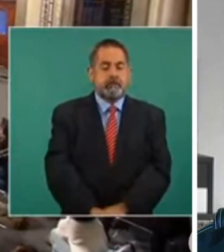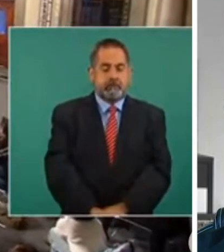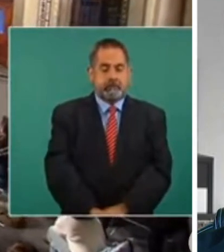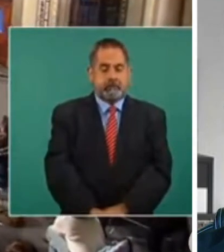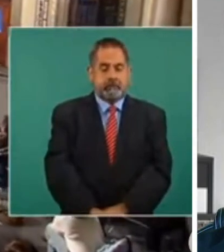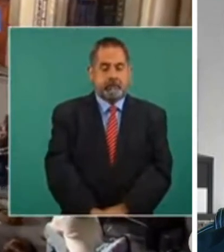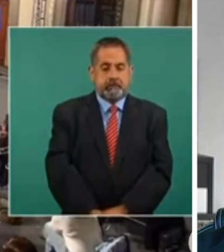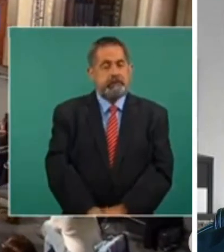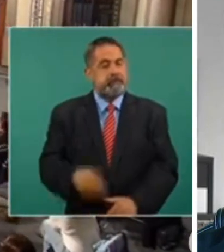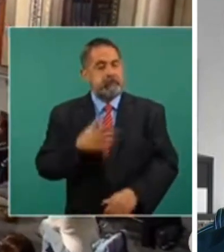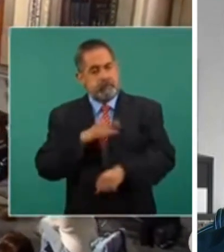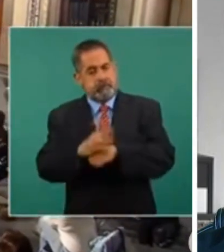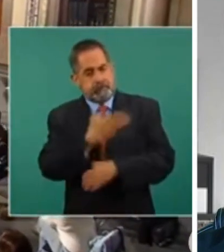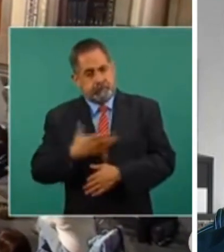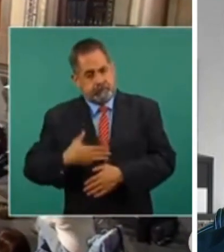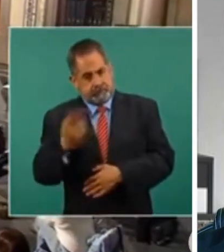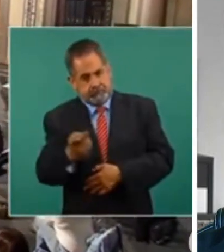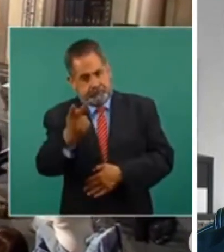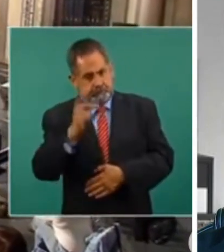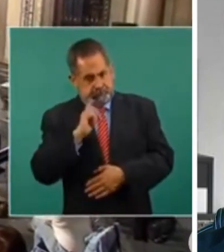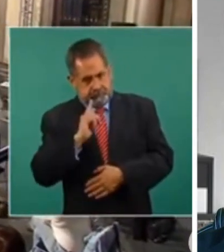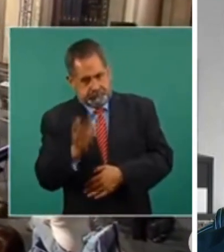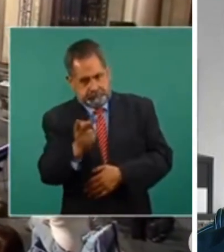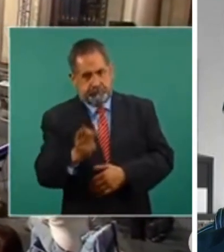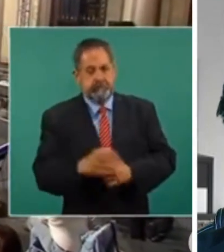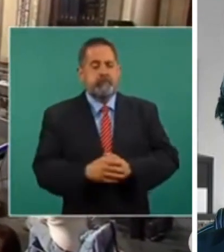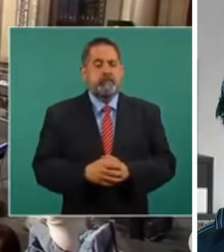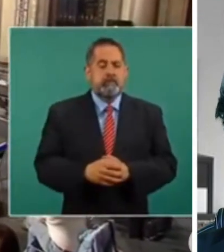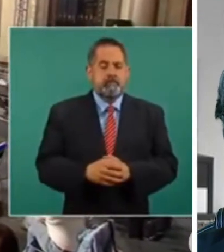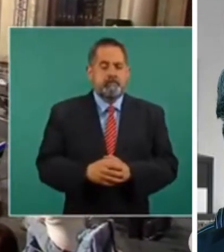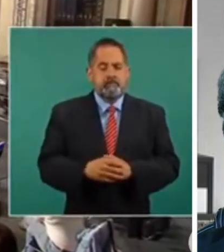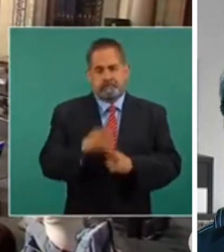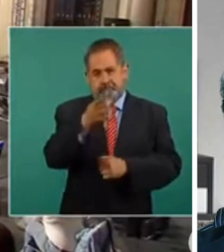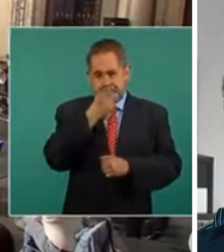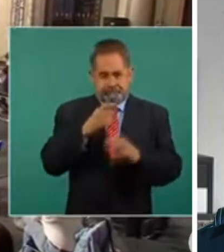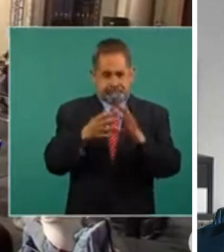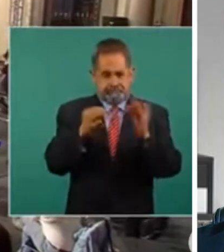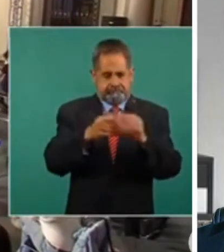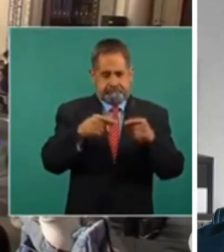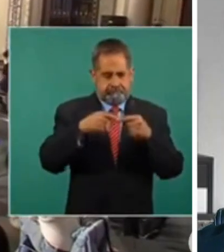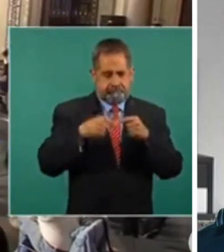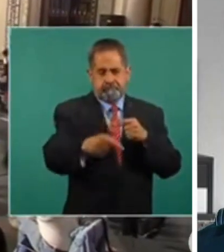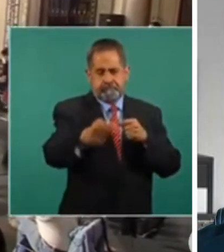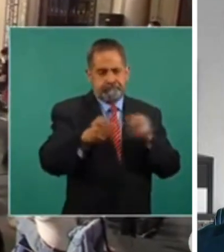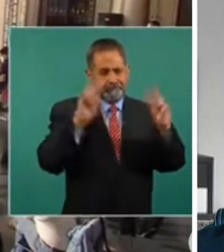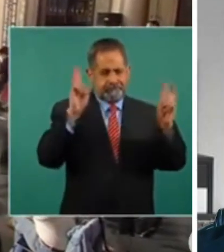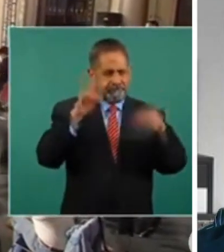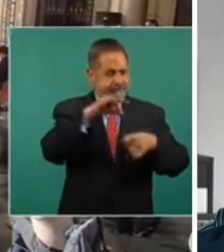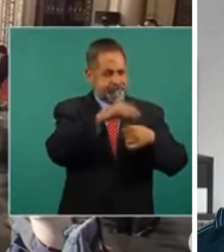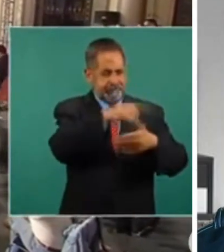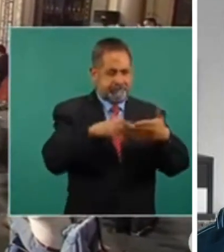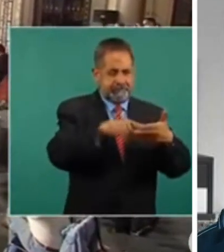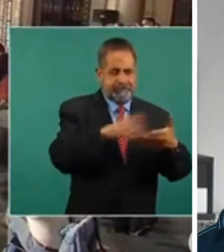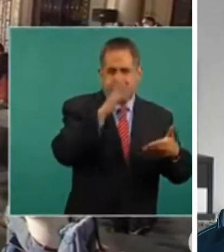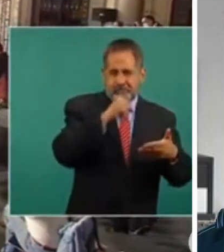Buenos días, presidente. Preguntarle, ya hablaba un poco de lo que no va a poder hacer en las conferencias a raíz de esta veda electoral. ¿Qué